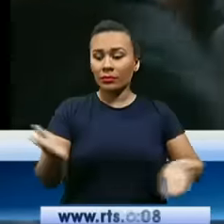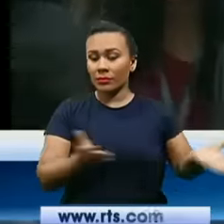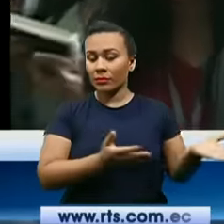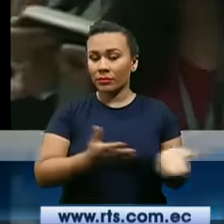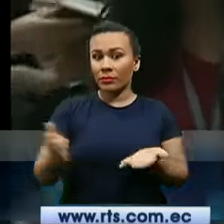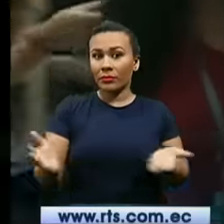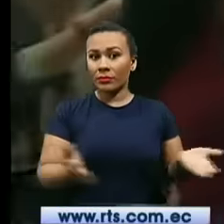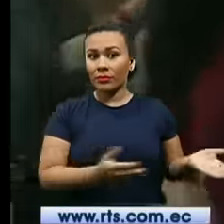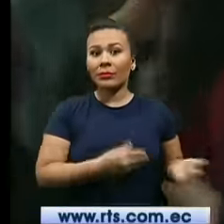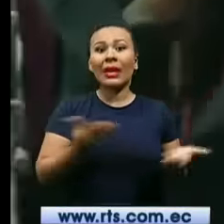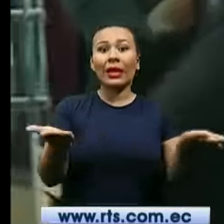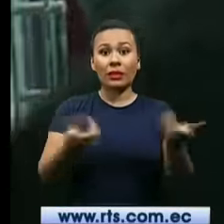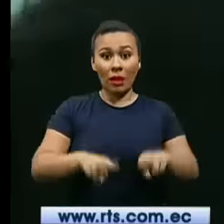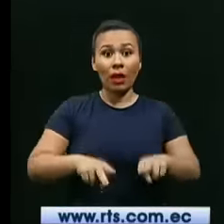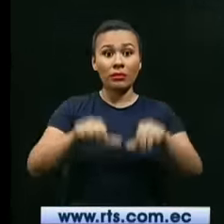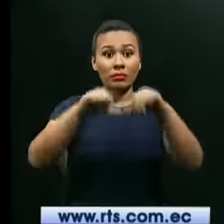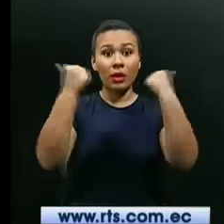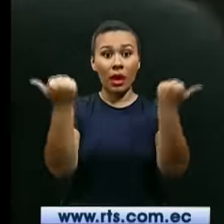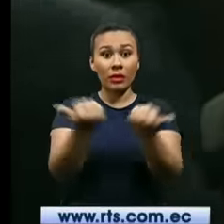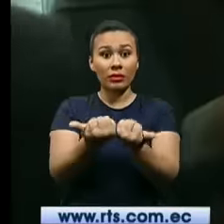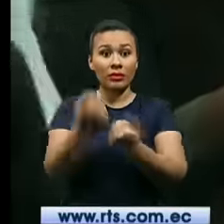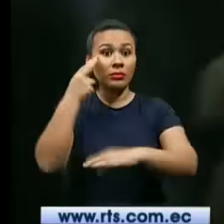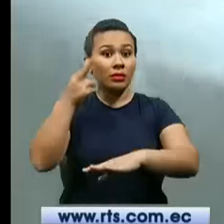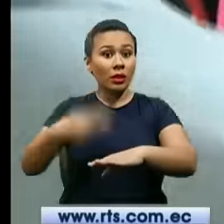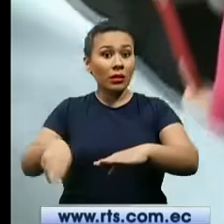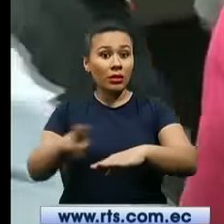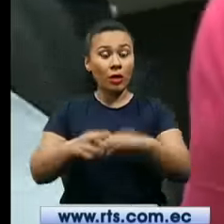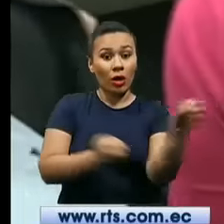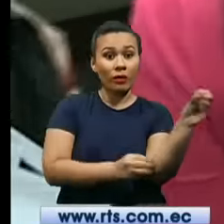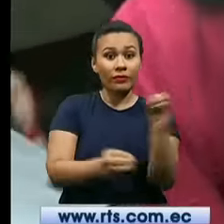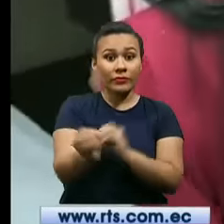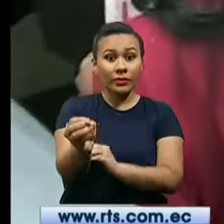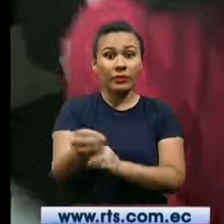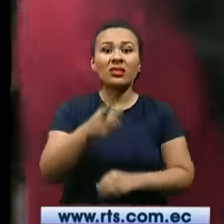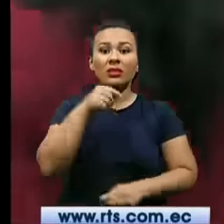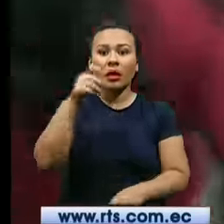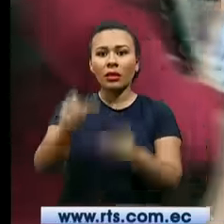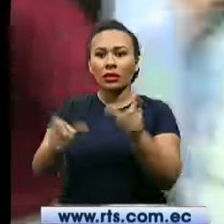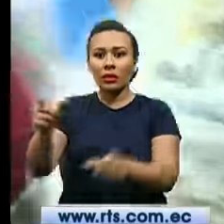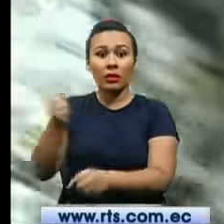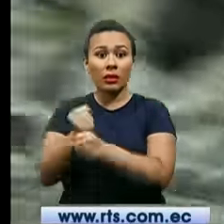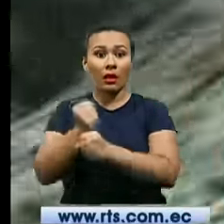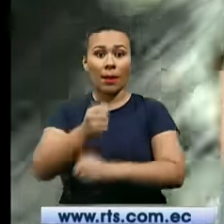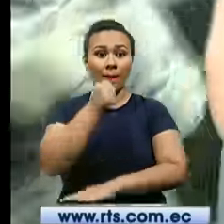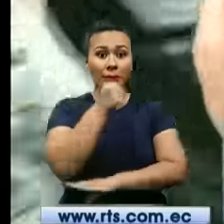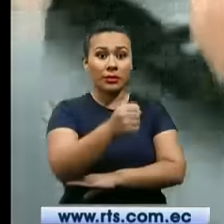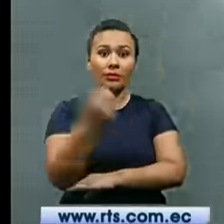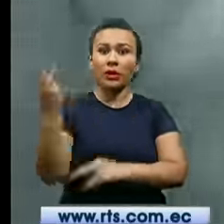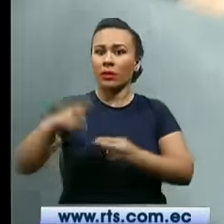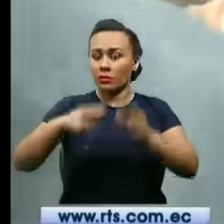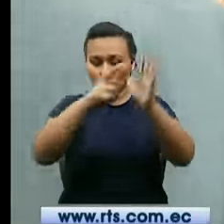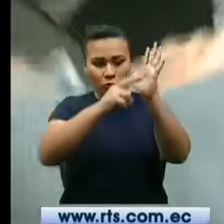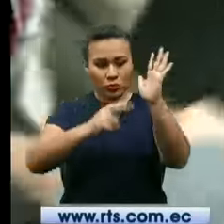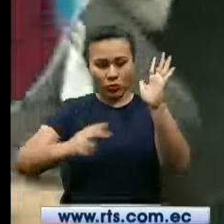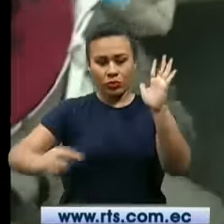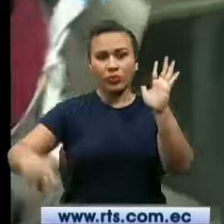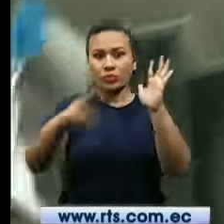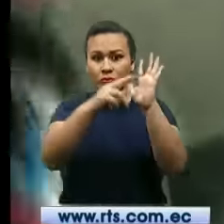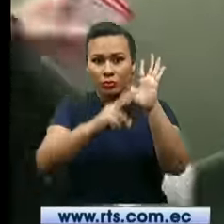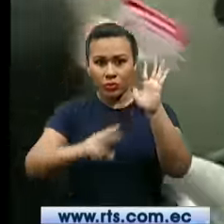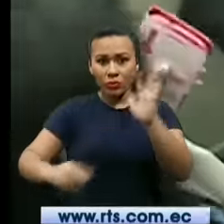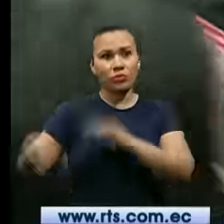Asimismo, en la Asamblea Nacional, asambleístas, oficinistas, trabajadores, medios de prensa evacuaron las instalaciones,